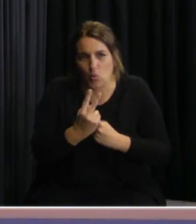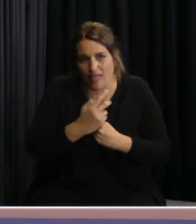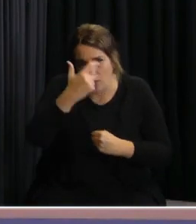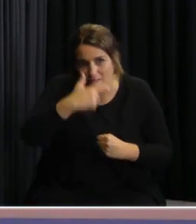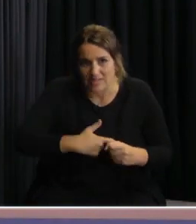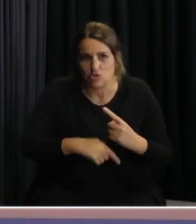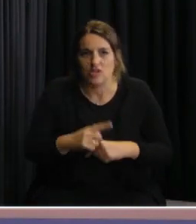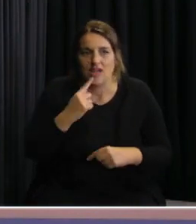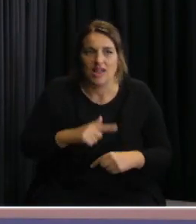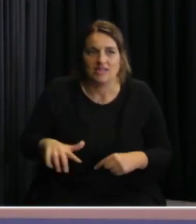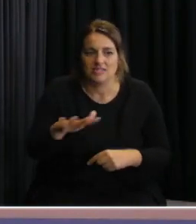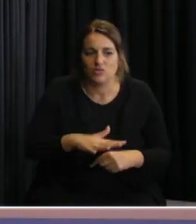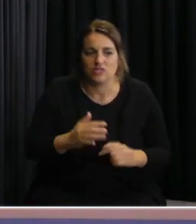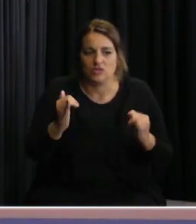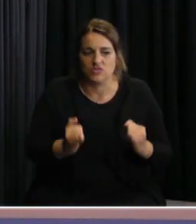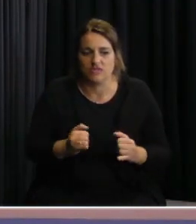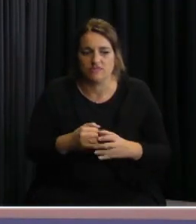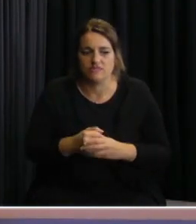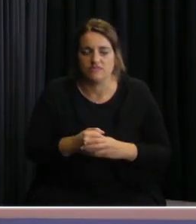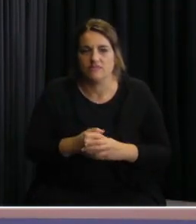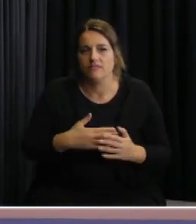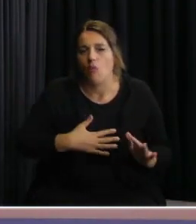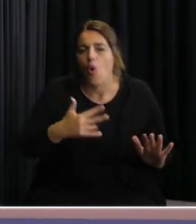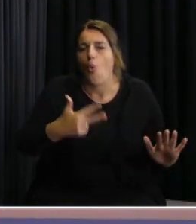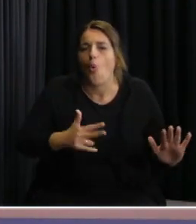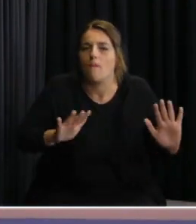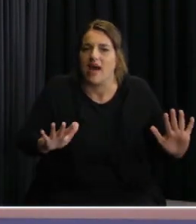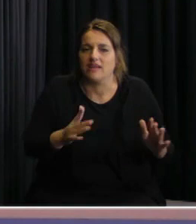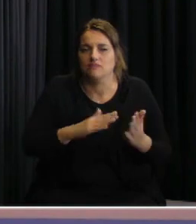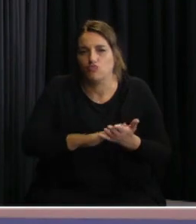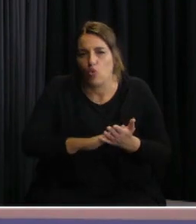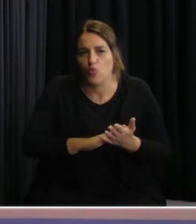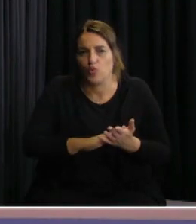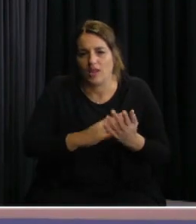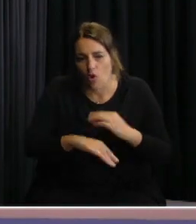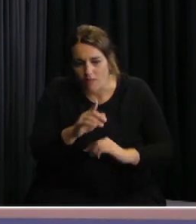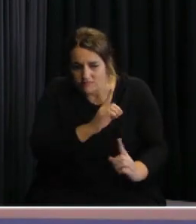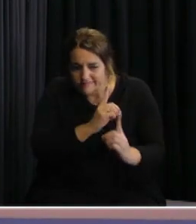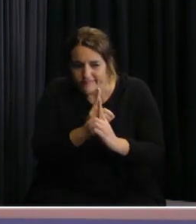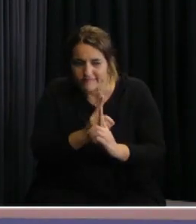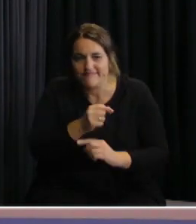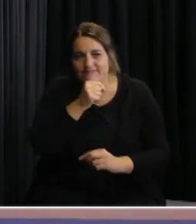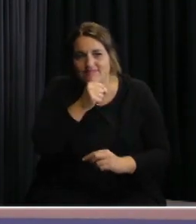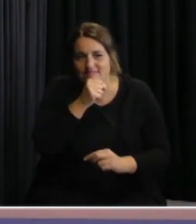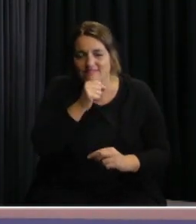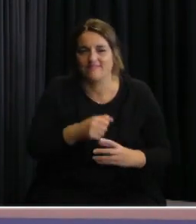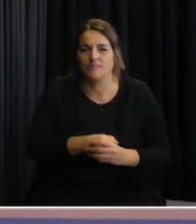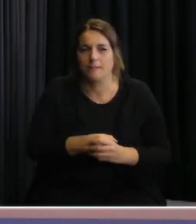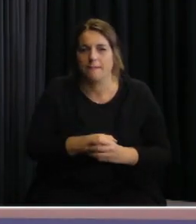humanas de tratamiento humano de esos viejitos y